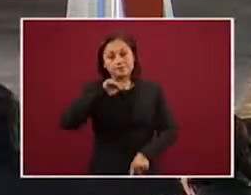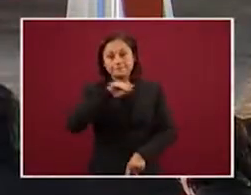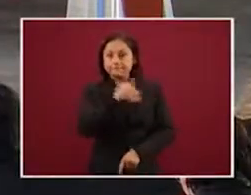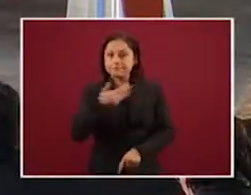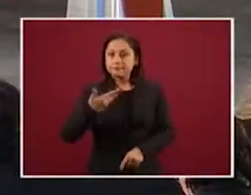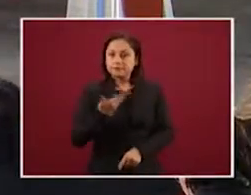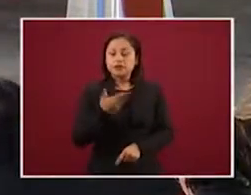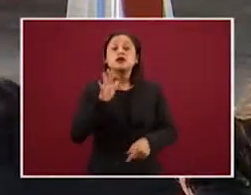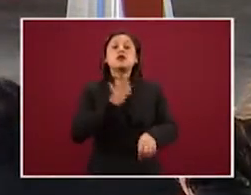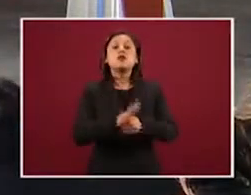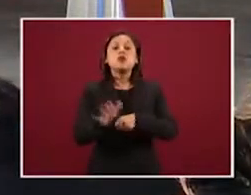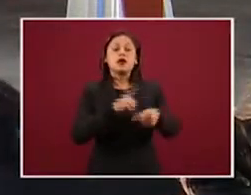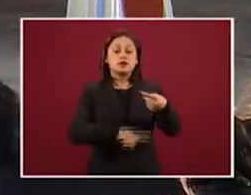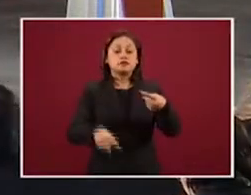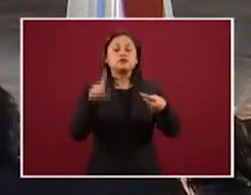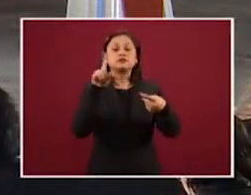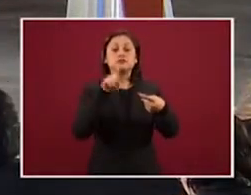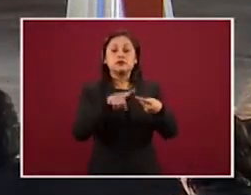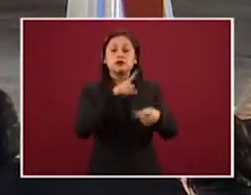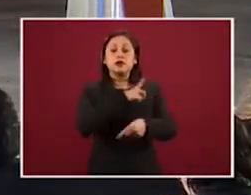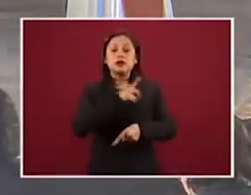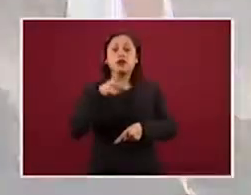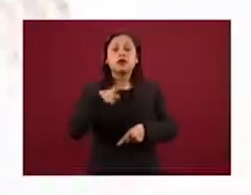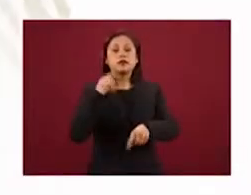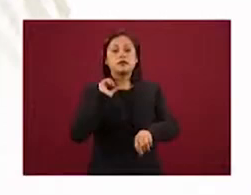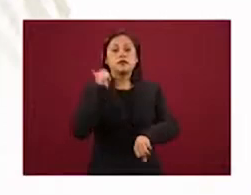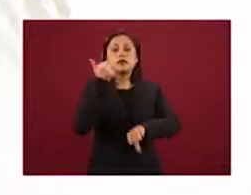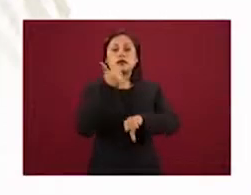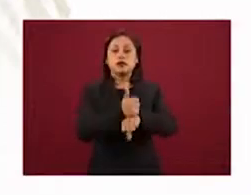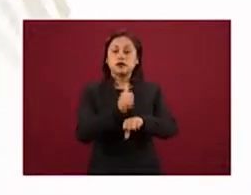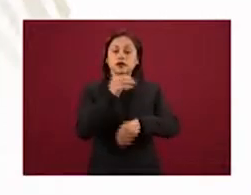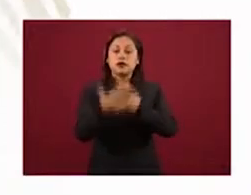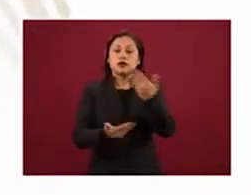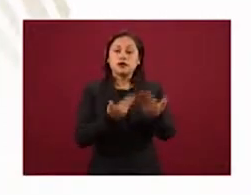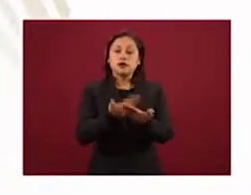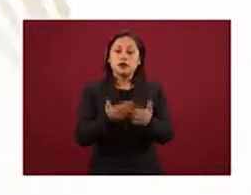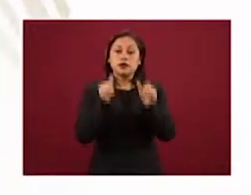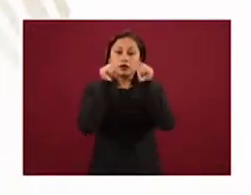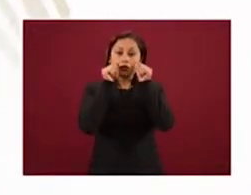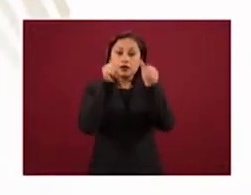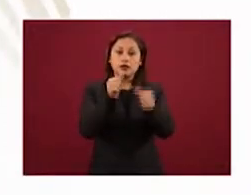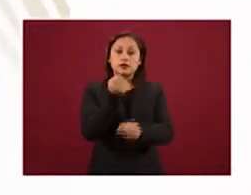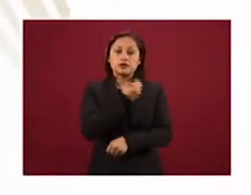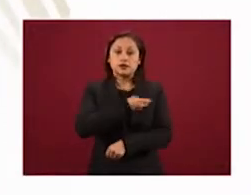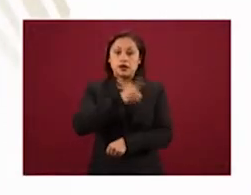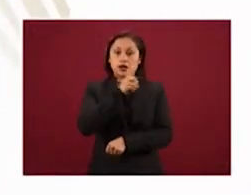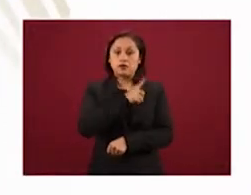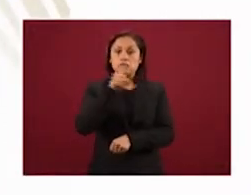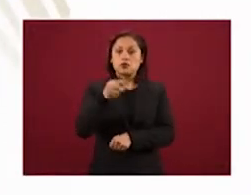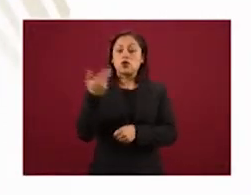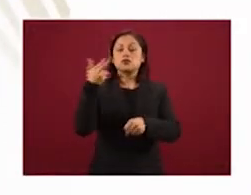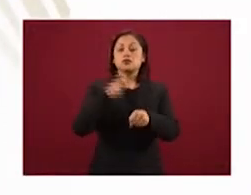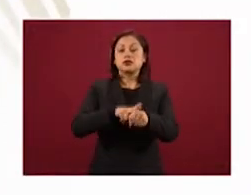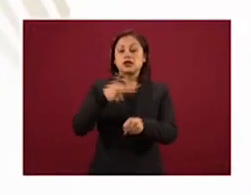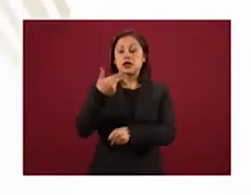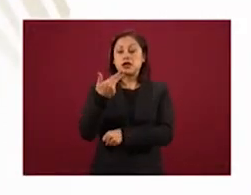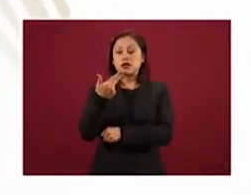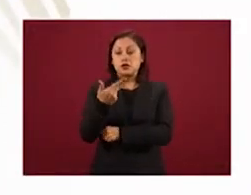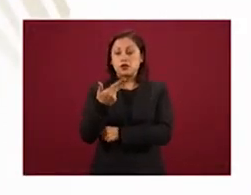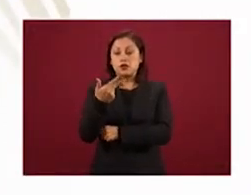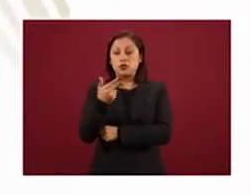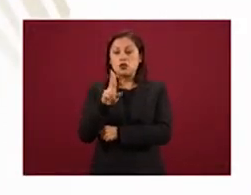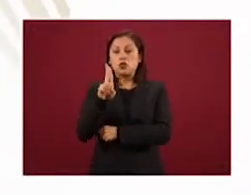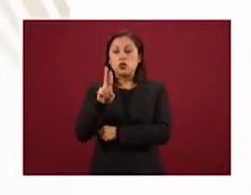que se tengan servicios de salud mediante el fortalecimiento del Hospital de Ures, que por cierto es el único lugar